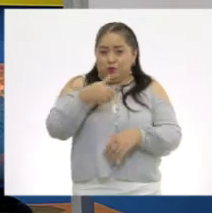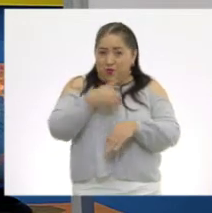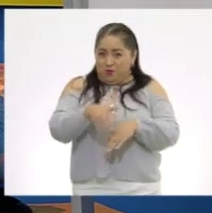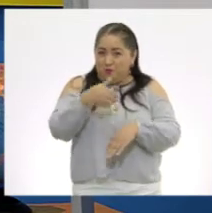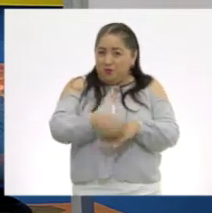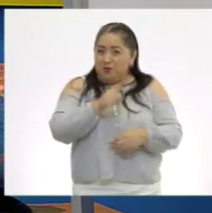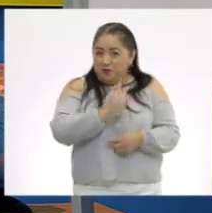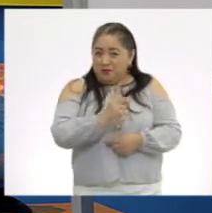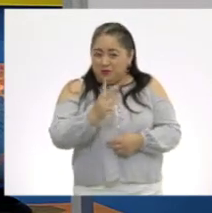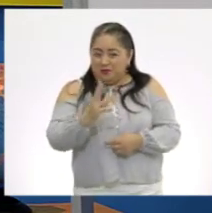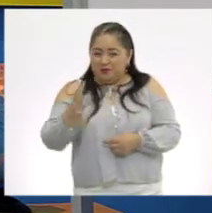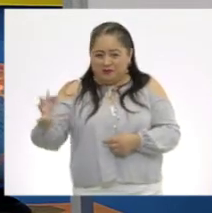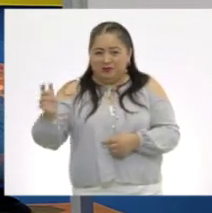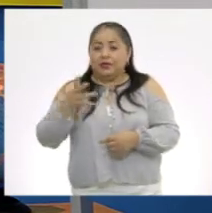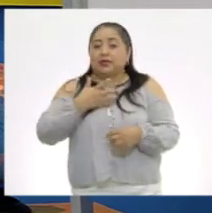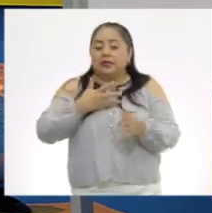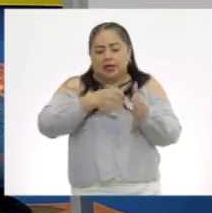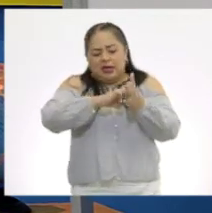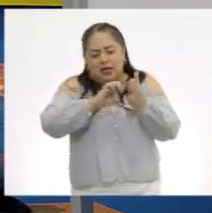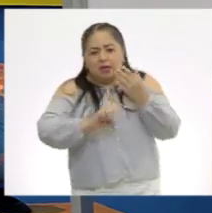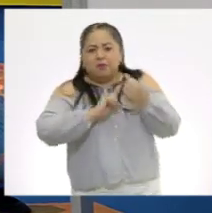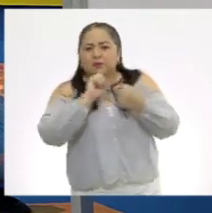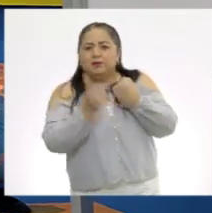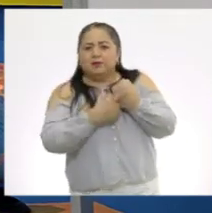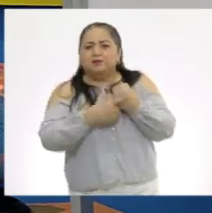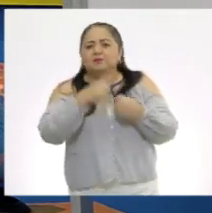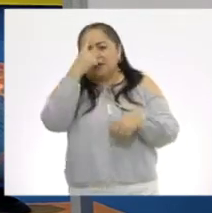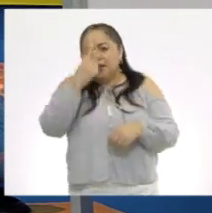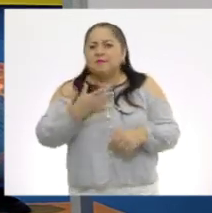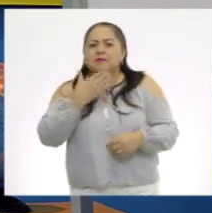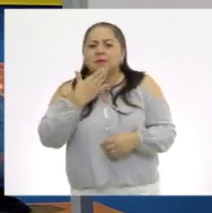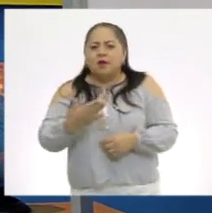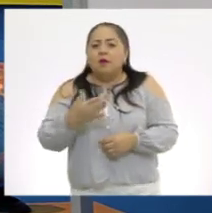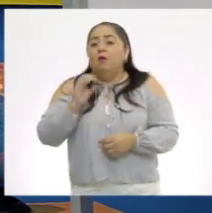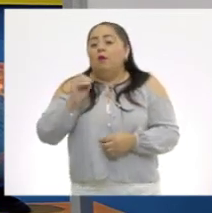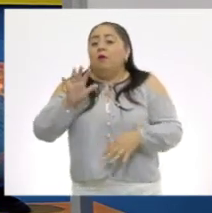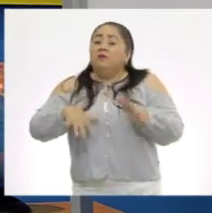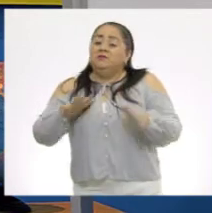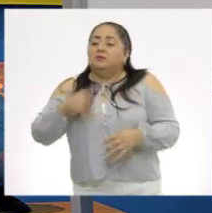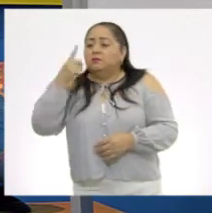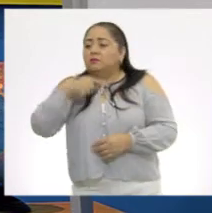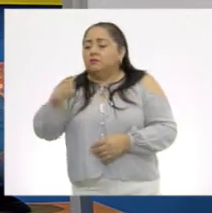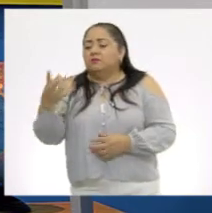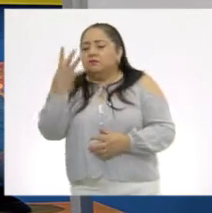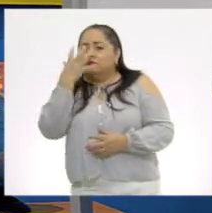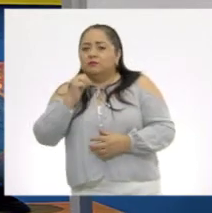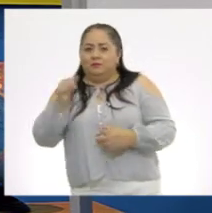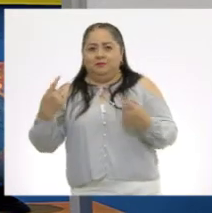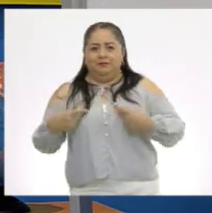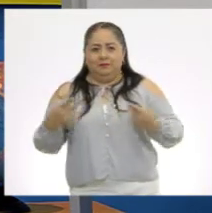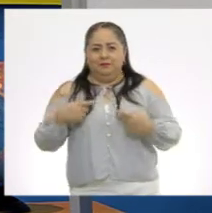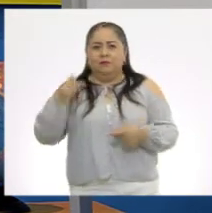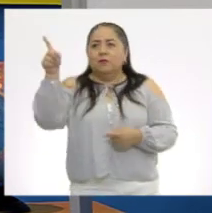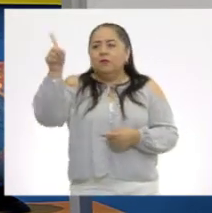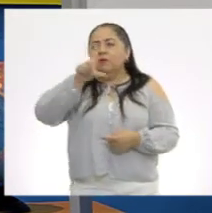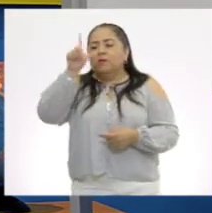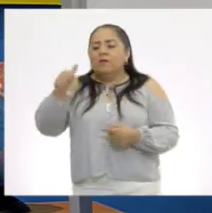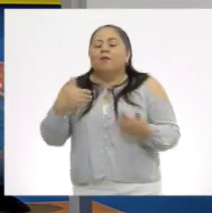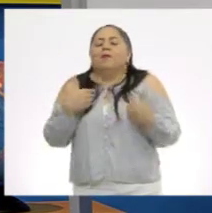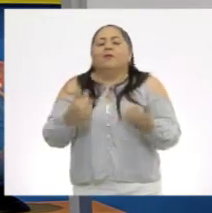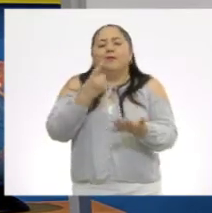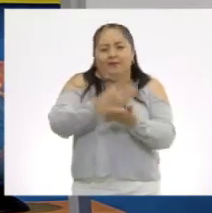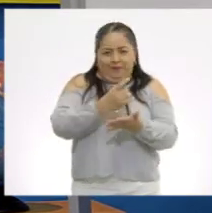números tiene un ejemplo que beneficia o afecta a los demás. Tú tendrás que clasificarlo después.